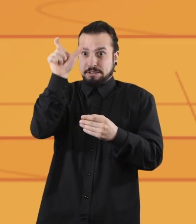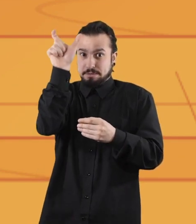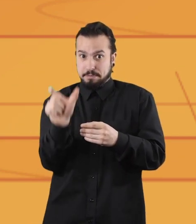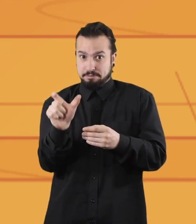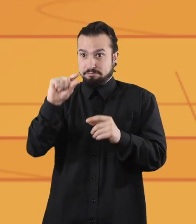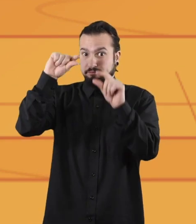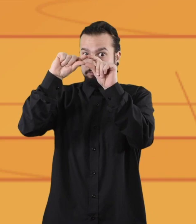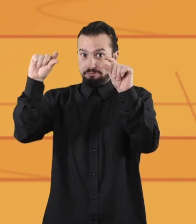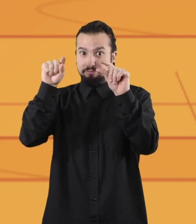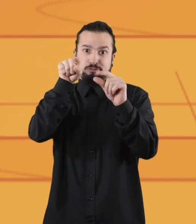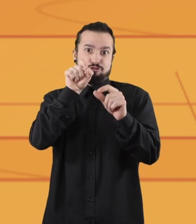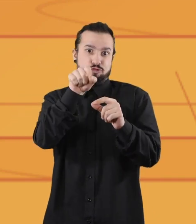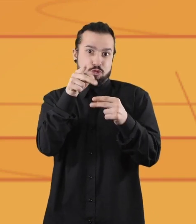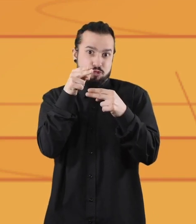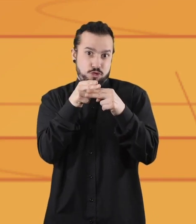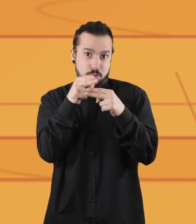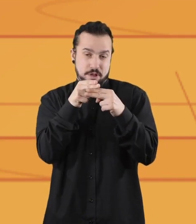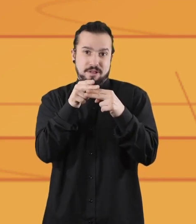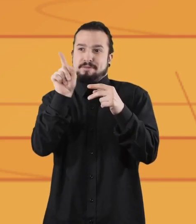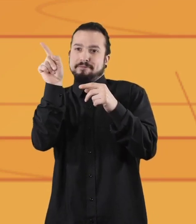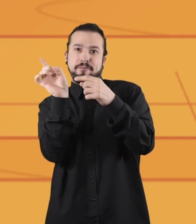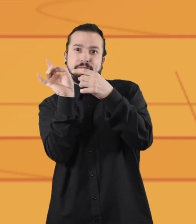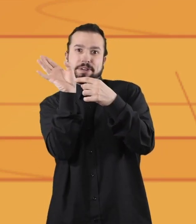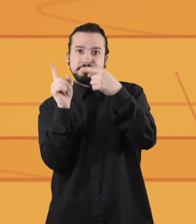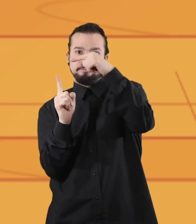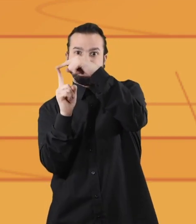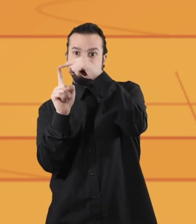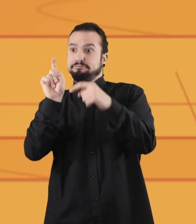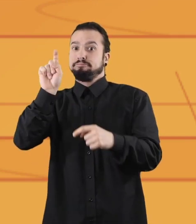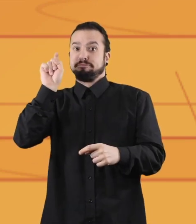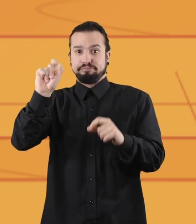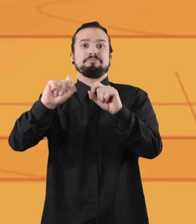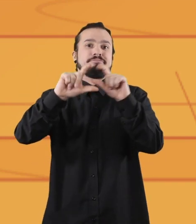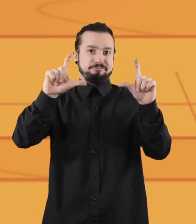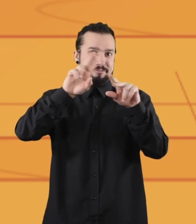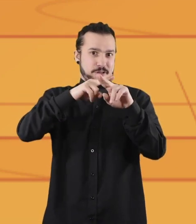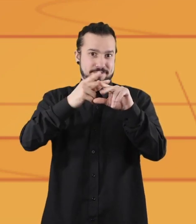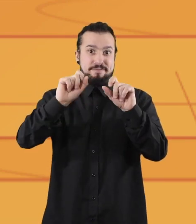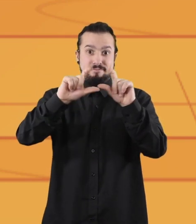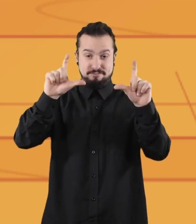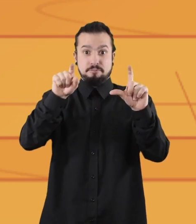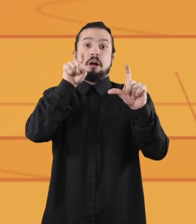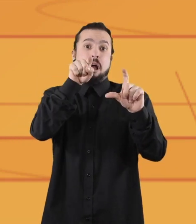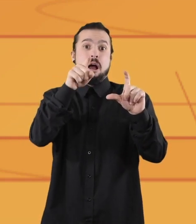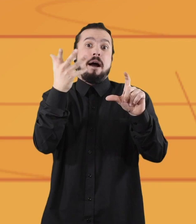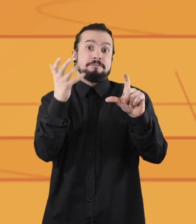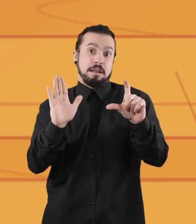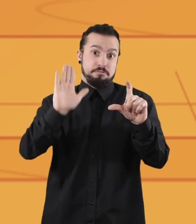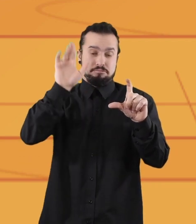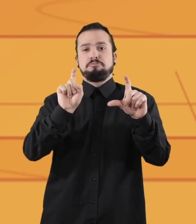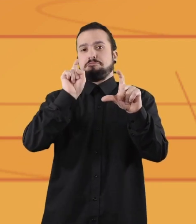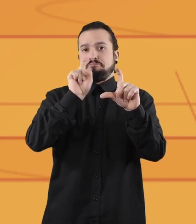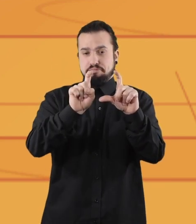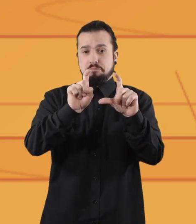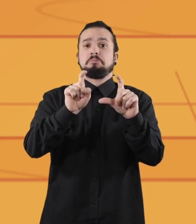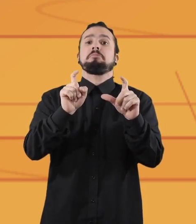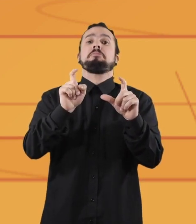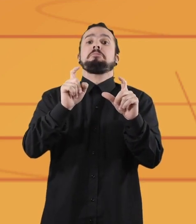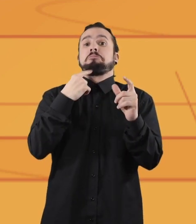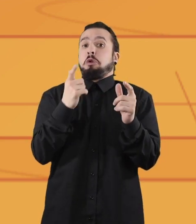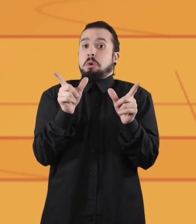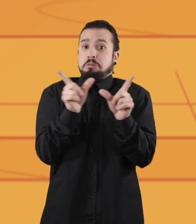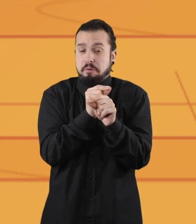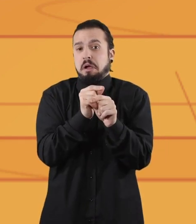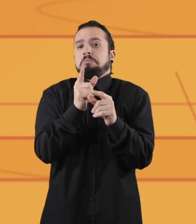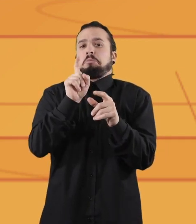participantes y al tocar en él, aparecerá la opción de levantar la mano, que sirve para